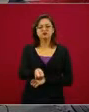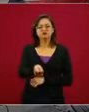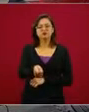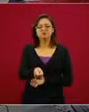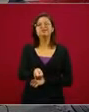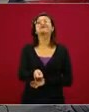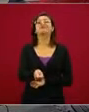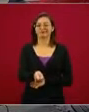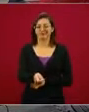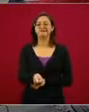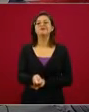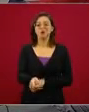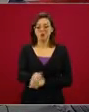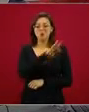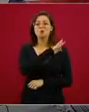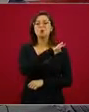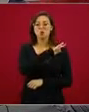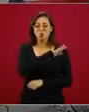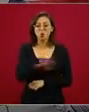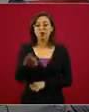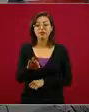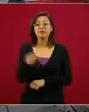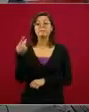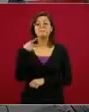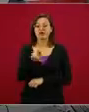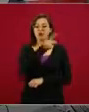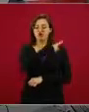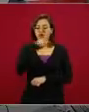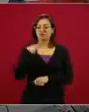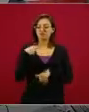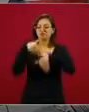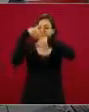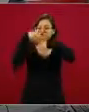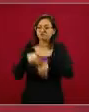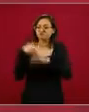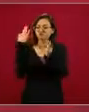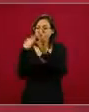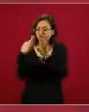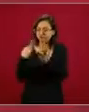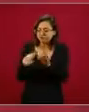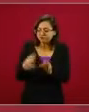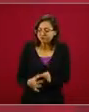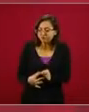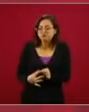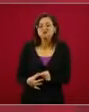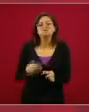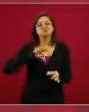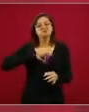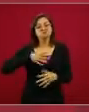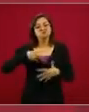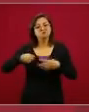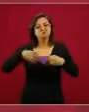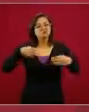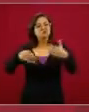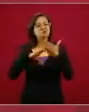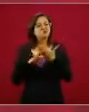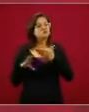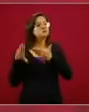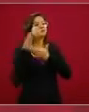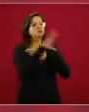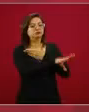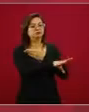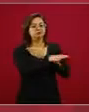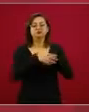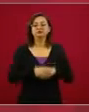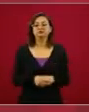si seguimos de manera disciplinada, estar libres de contagio. Que si